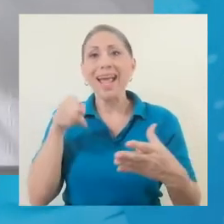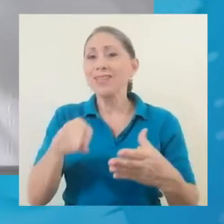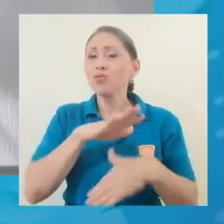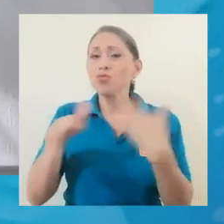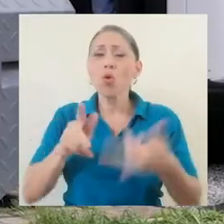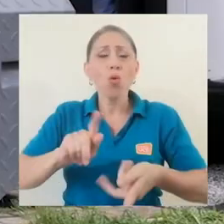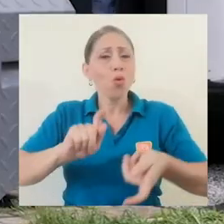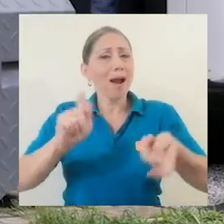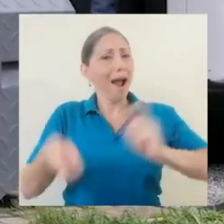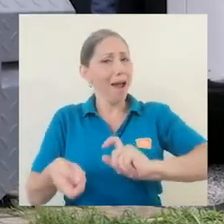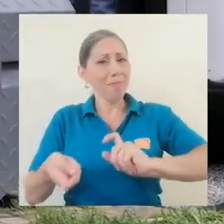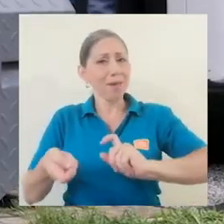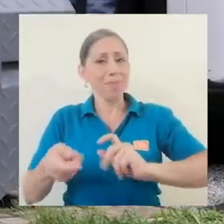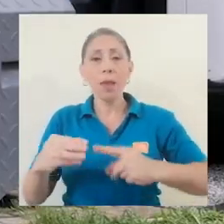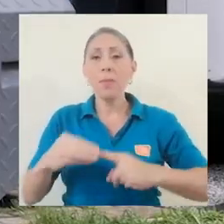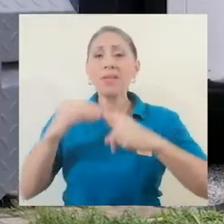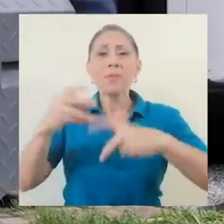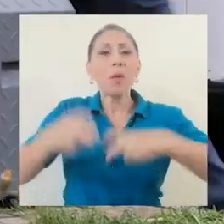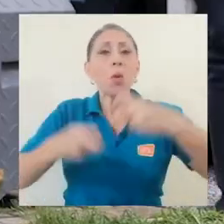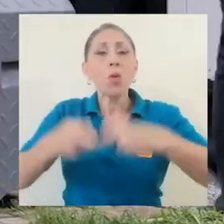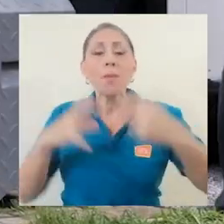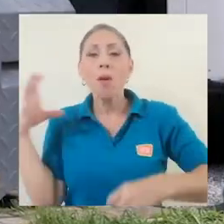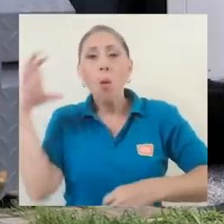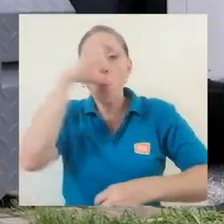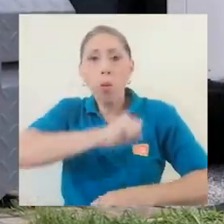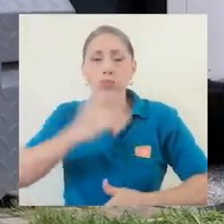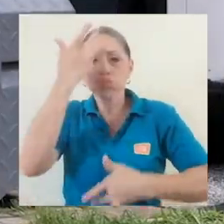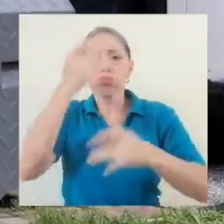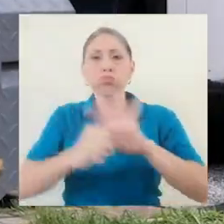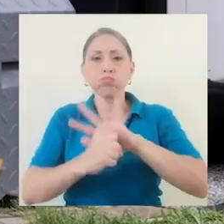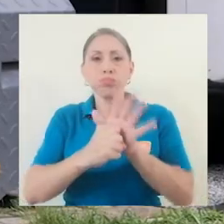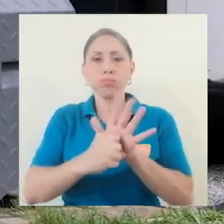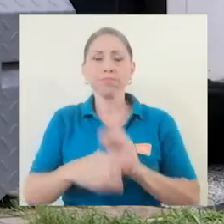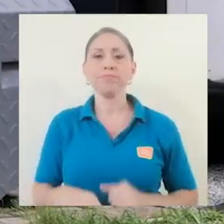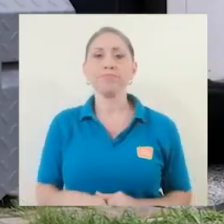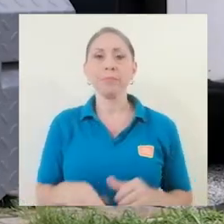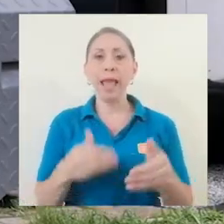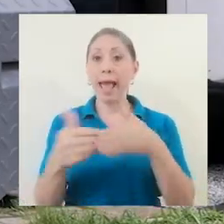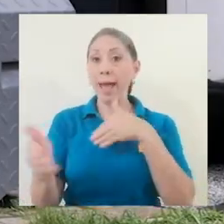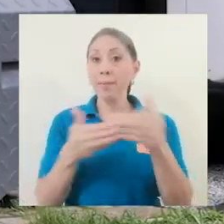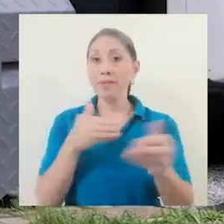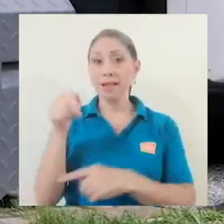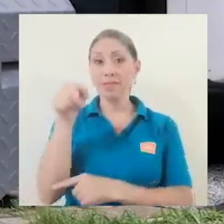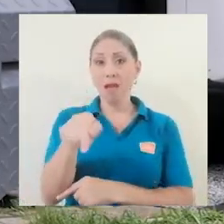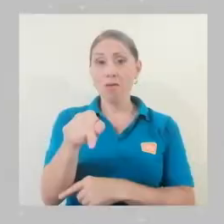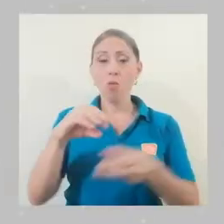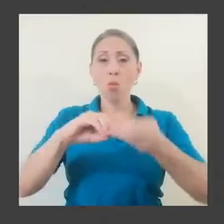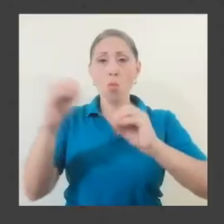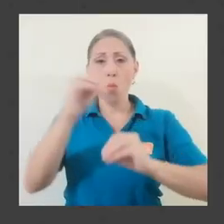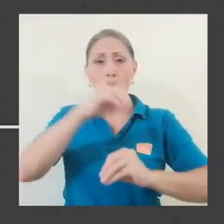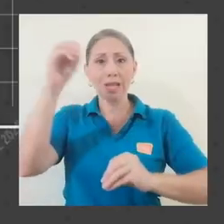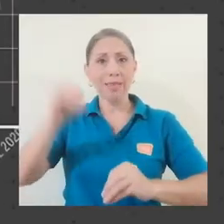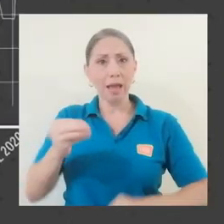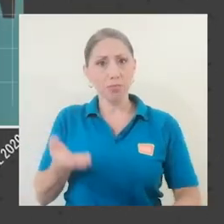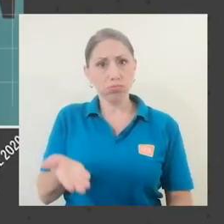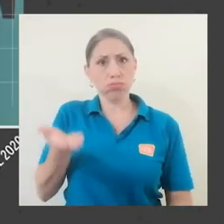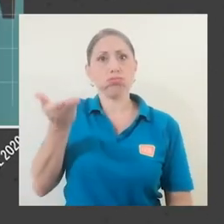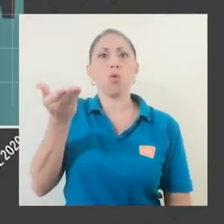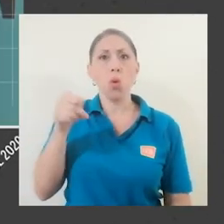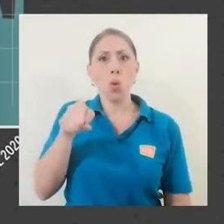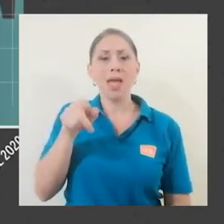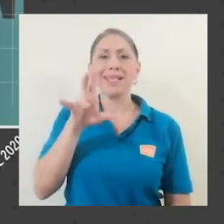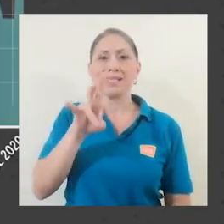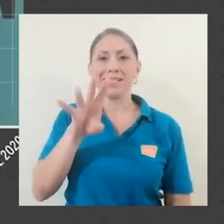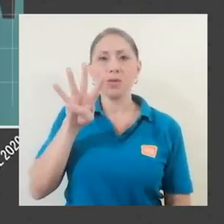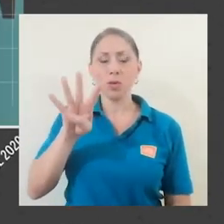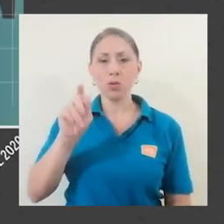todo cambie. Cambia, el principal problema percibido es precisamente la pandemia del coronavirus. A pesar de ello, un porcentaje elevado,